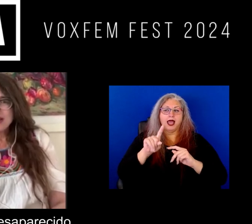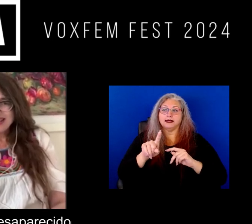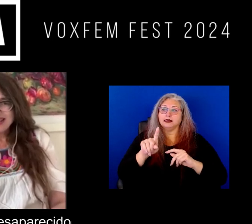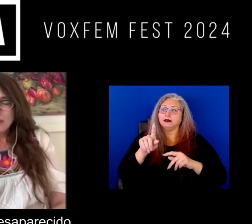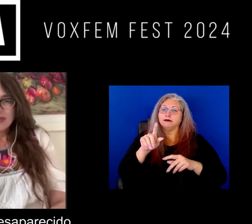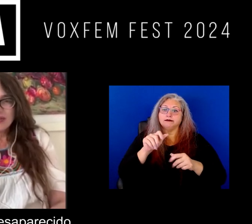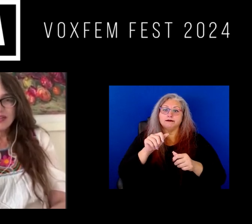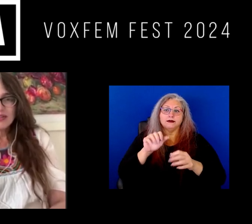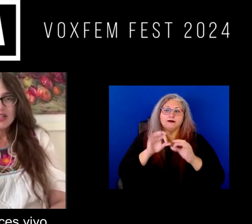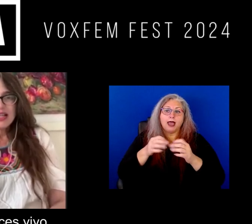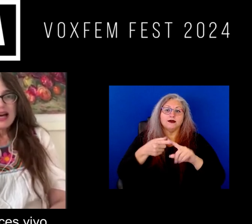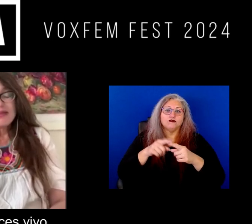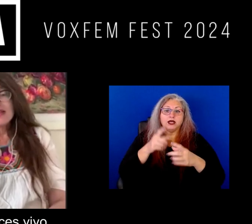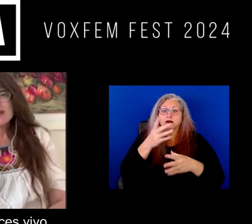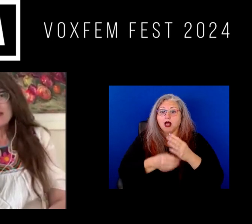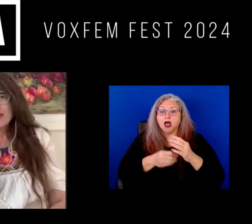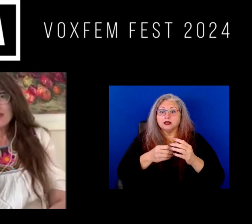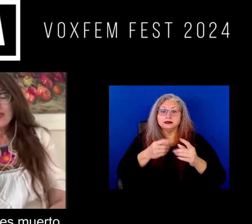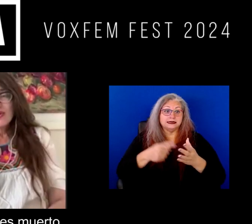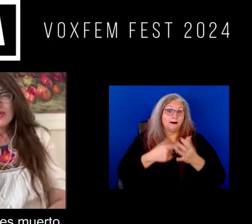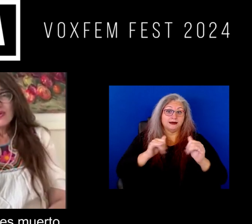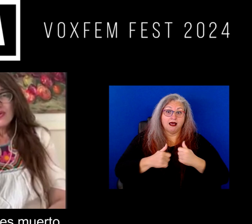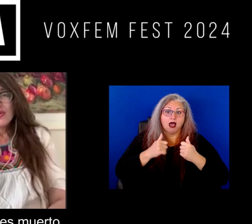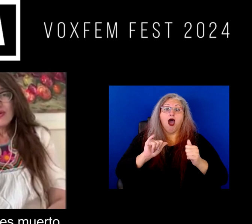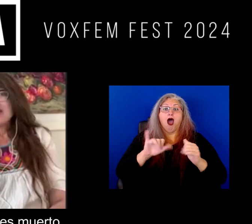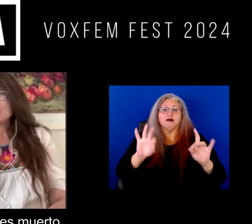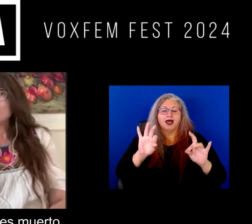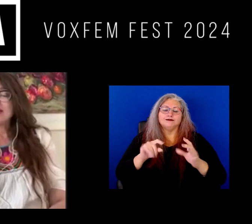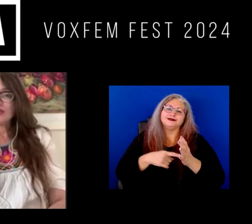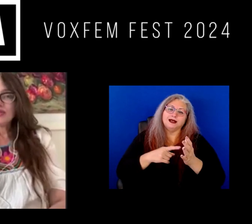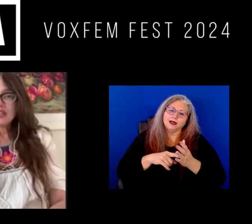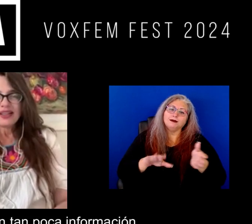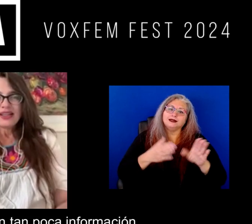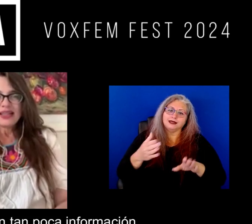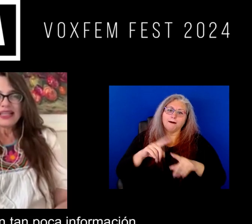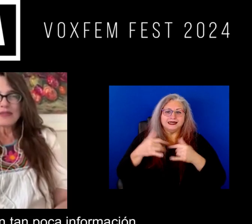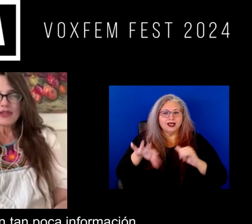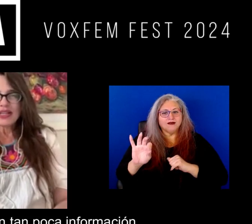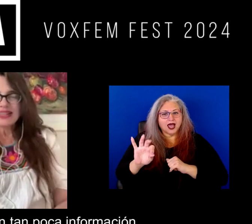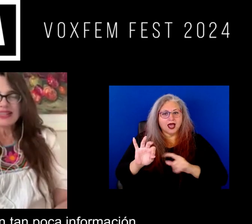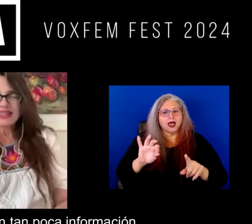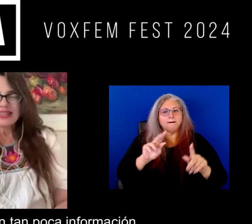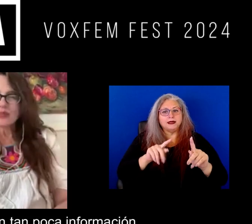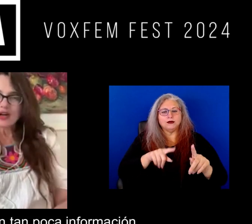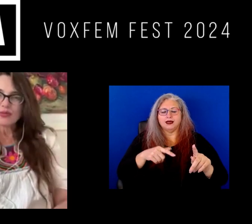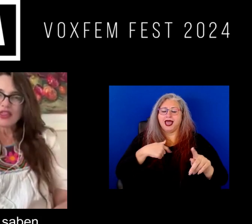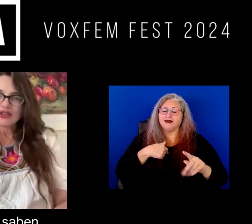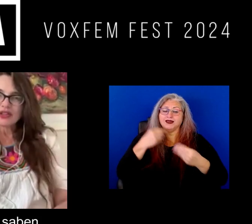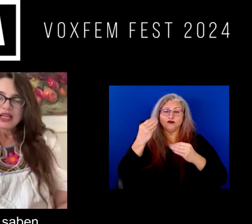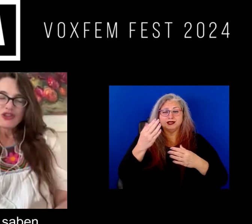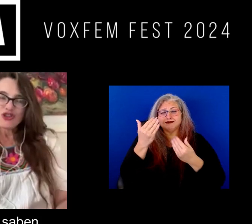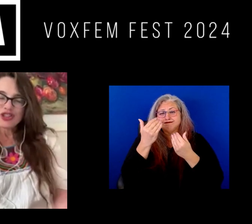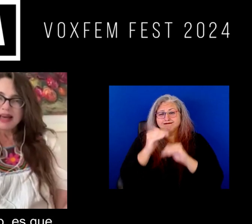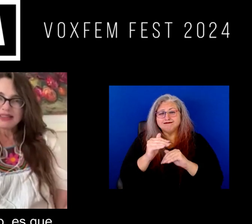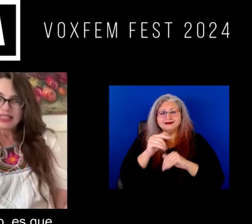ser desaparecido a veces vivo o a veces muerto ¿no? las personas tienen tan poca información